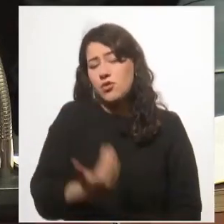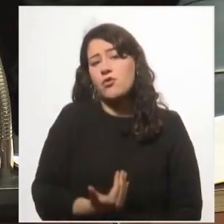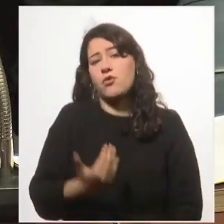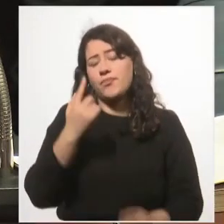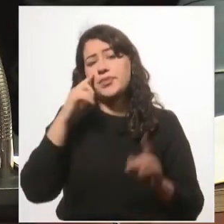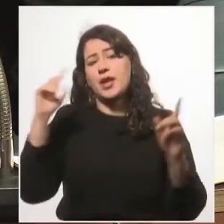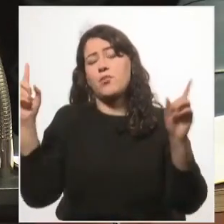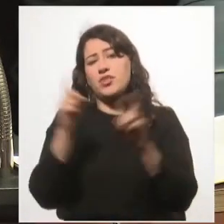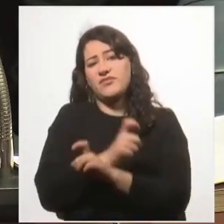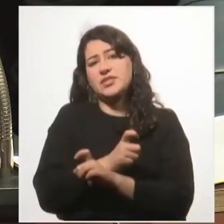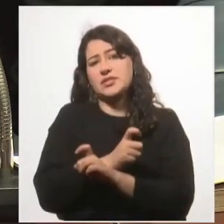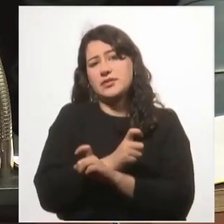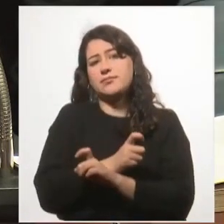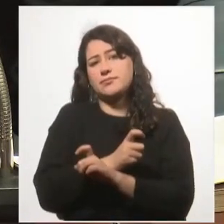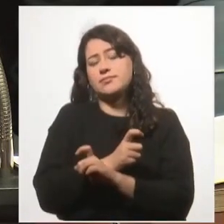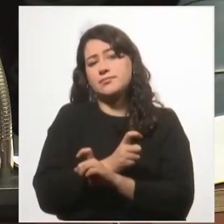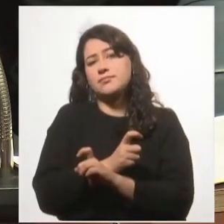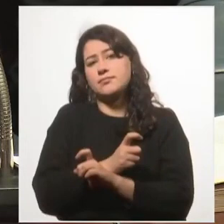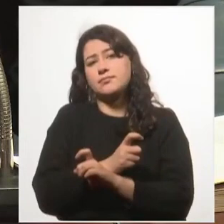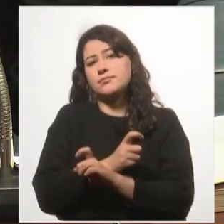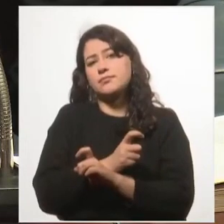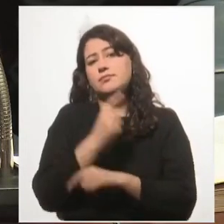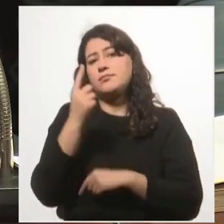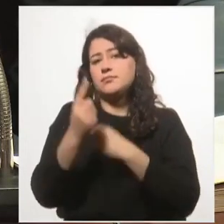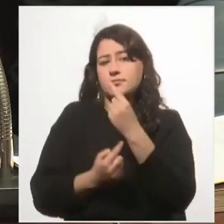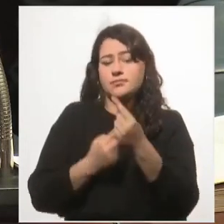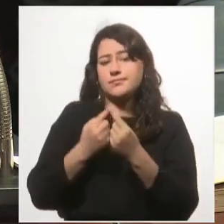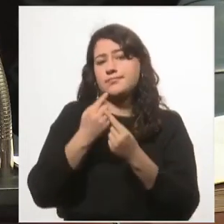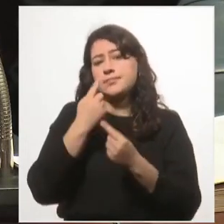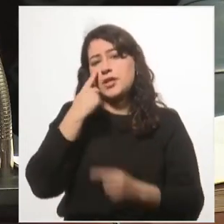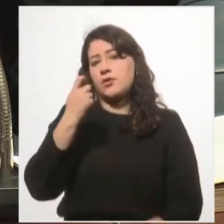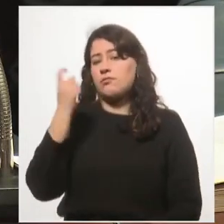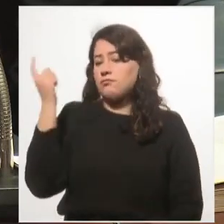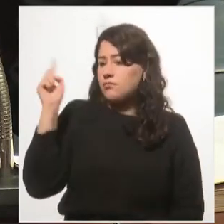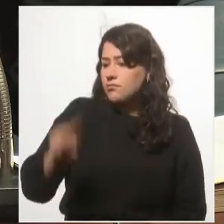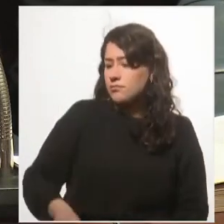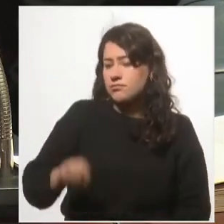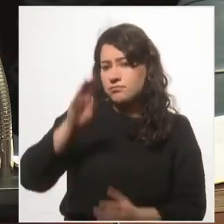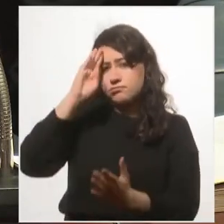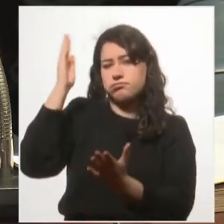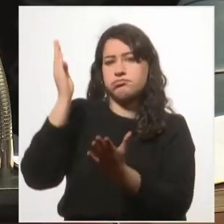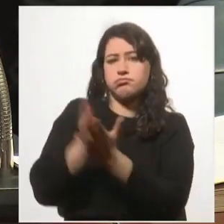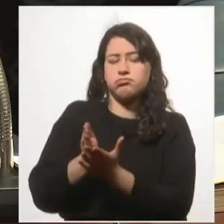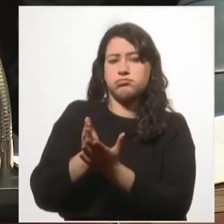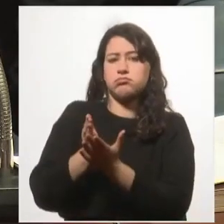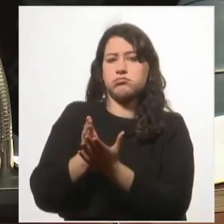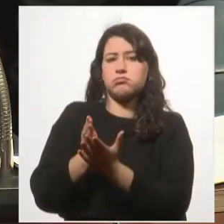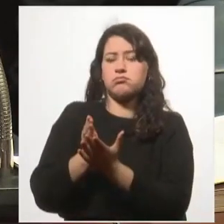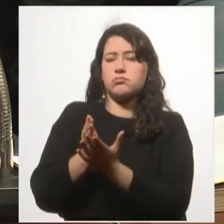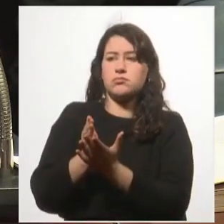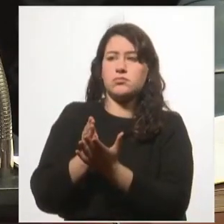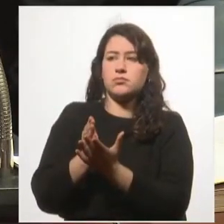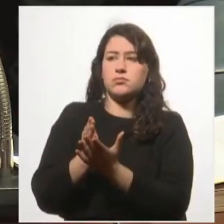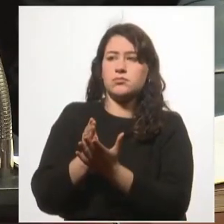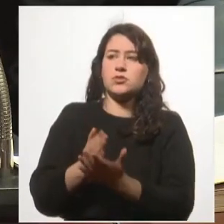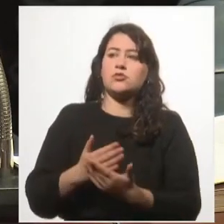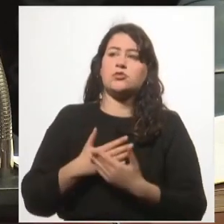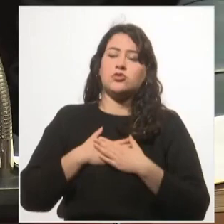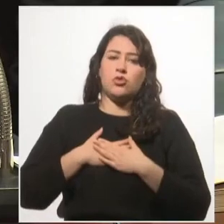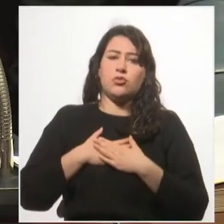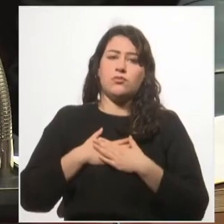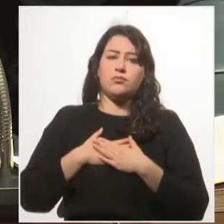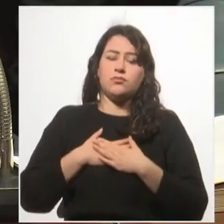difícil discernir a veces el origen de los totalitarismos. Yo voy a